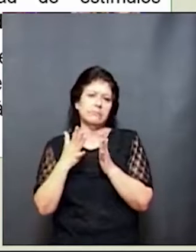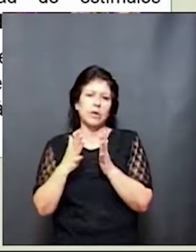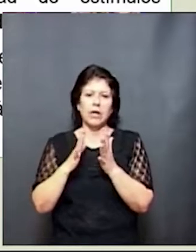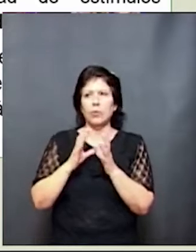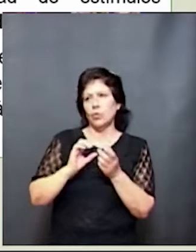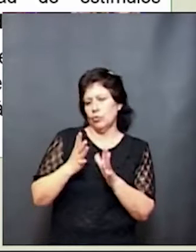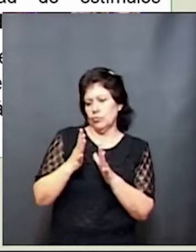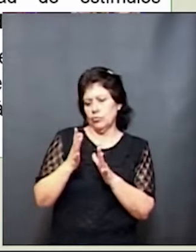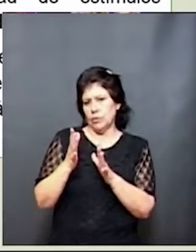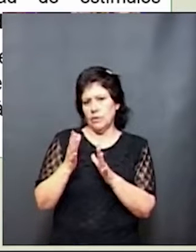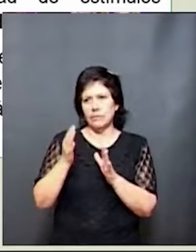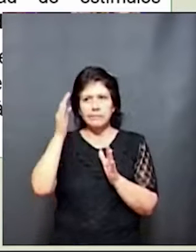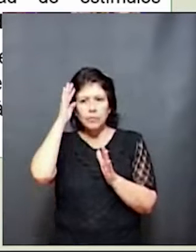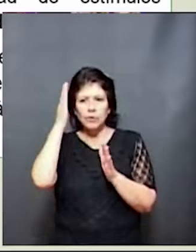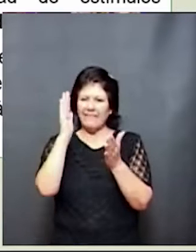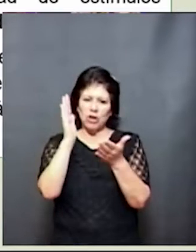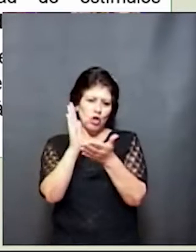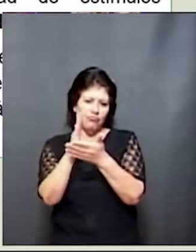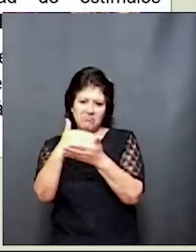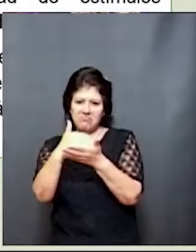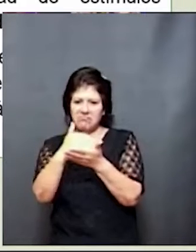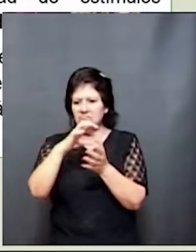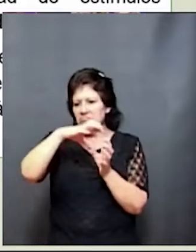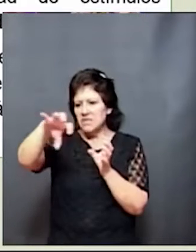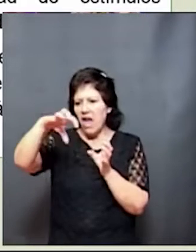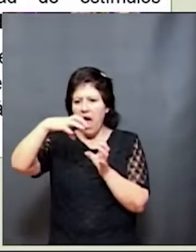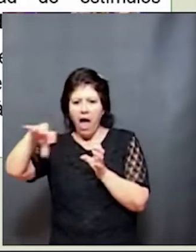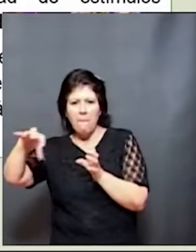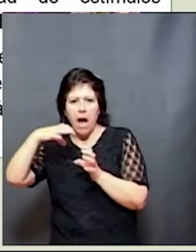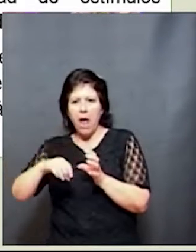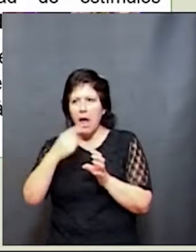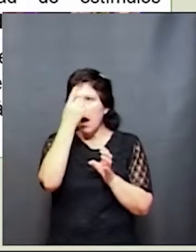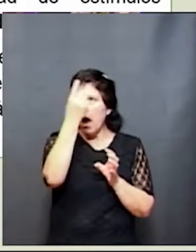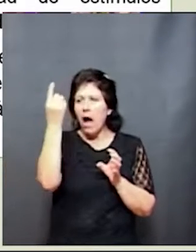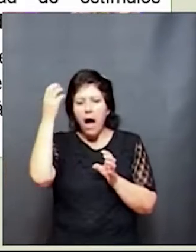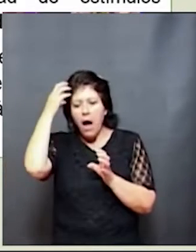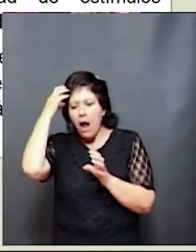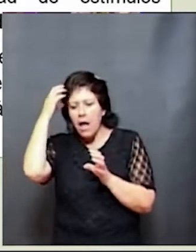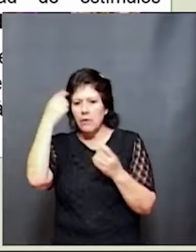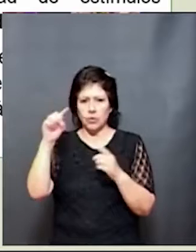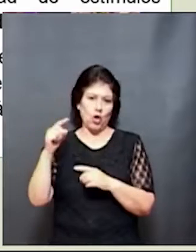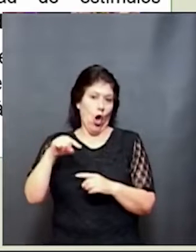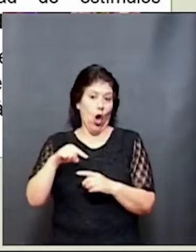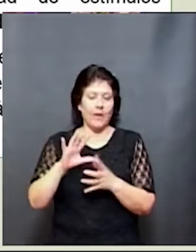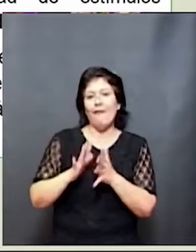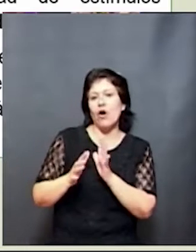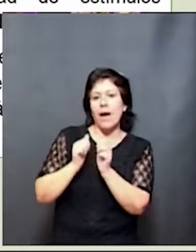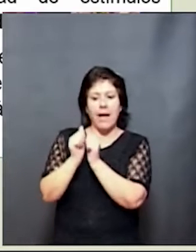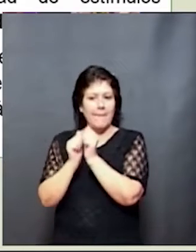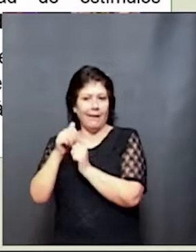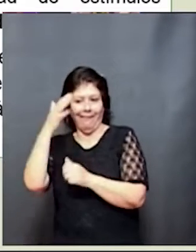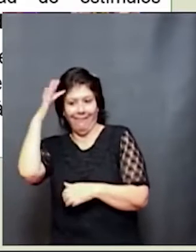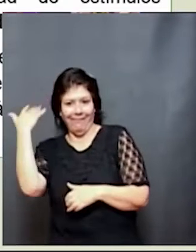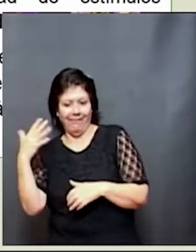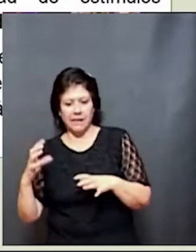zonas y regiones separadas y que cada una tenía funciones específicas. Hoy hablamos de una máquina inteligente que trabaja en red, que